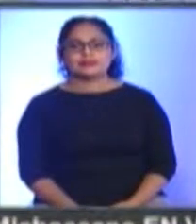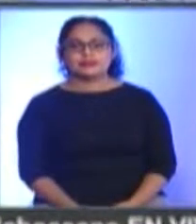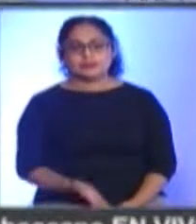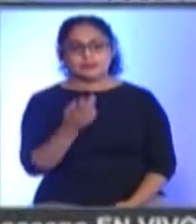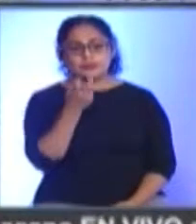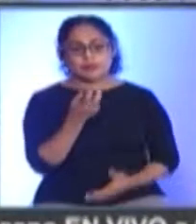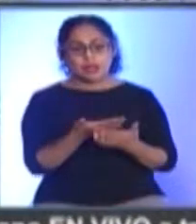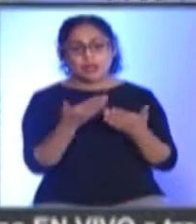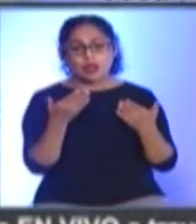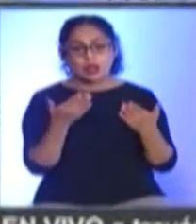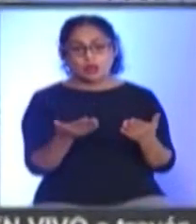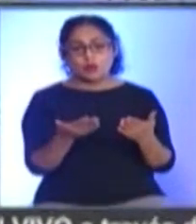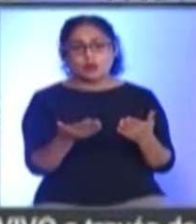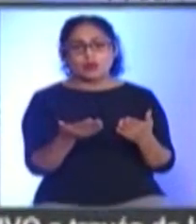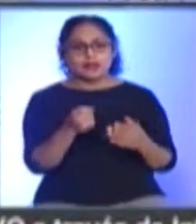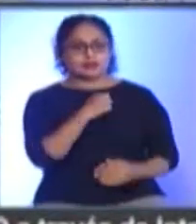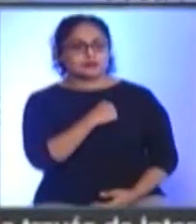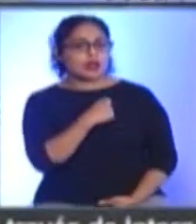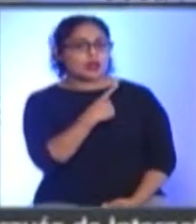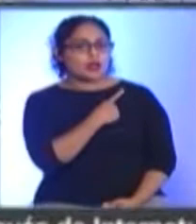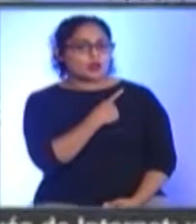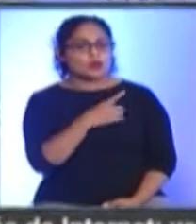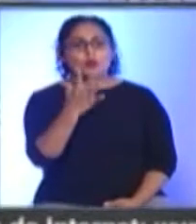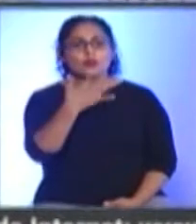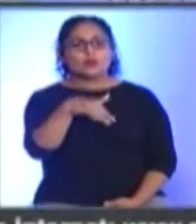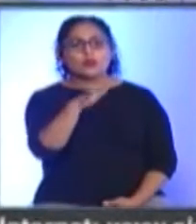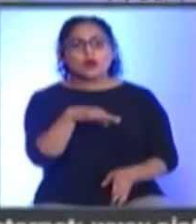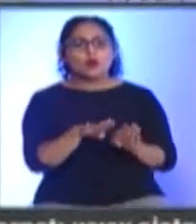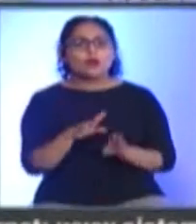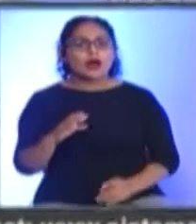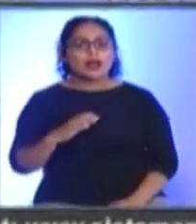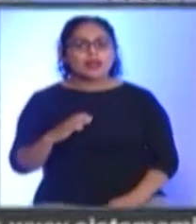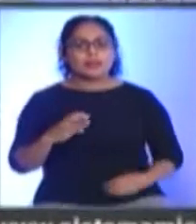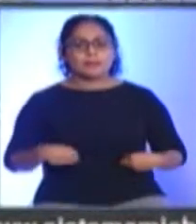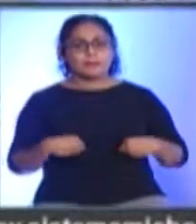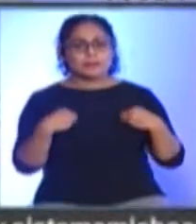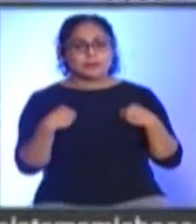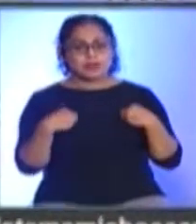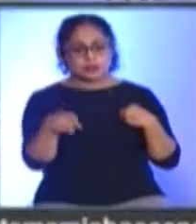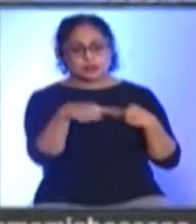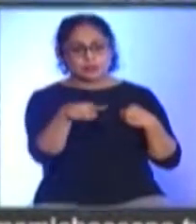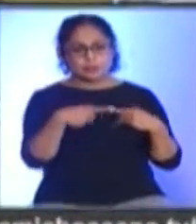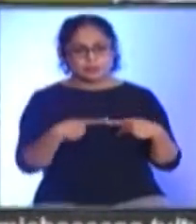A través de los convoys de la salud, se busca elevar la calidad de vida de la ciudadanía Aquí los detalles